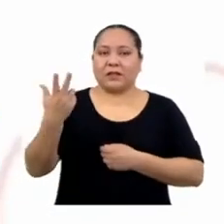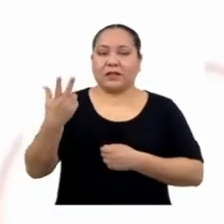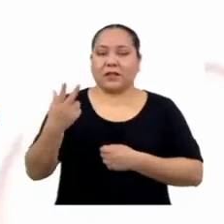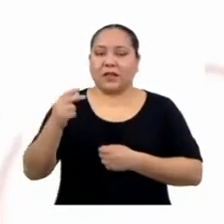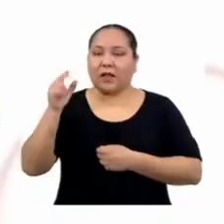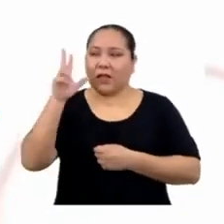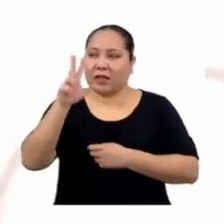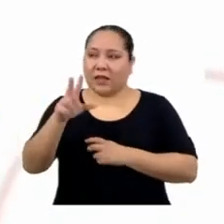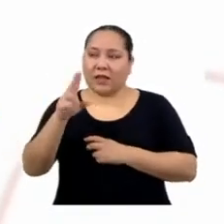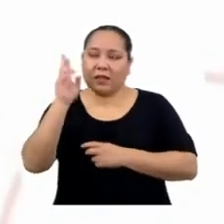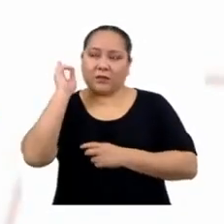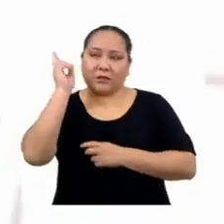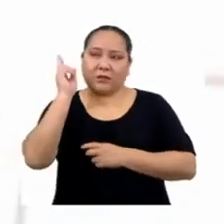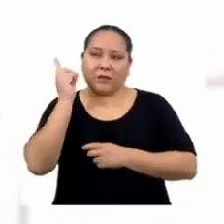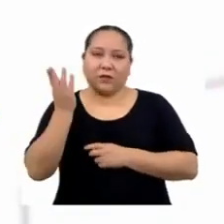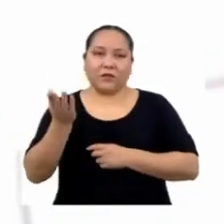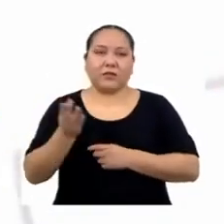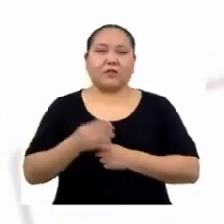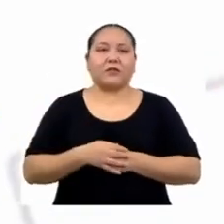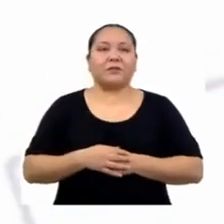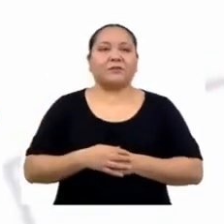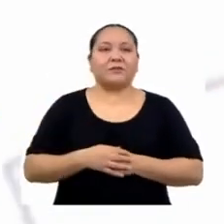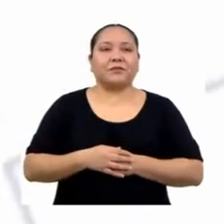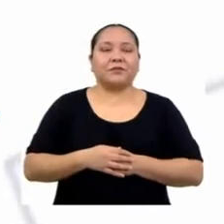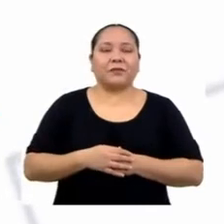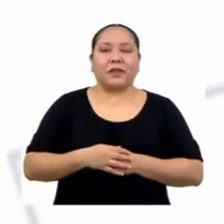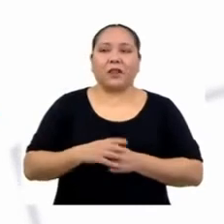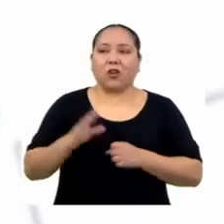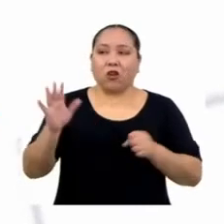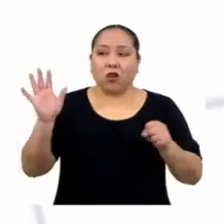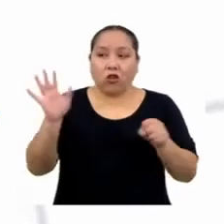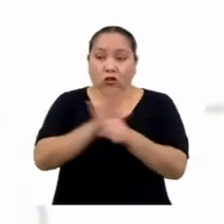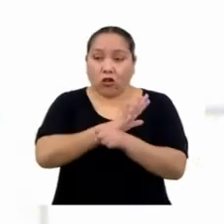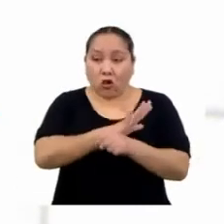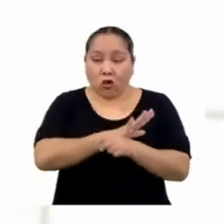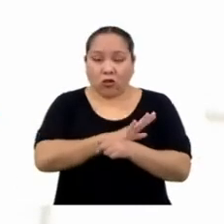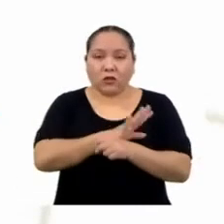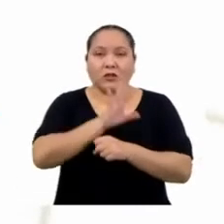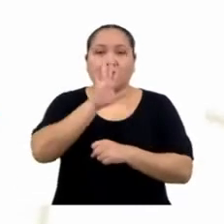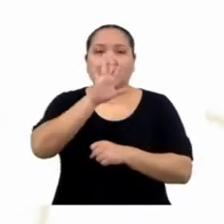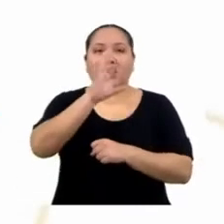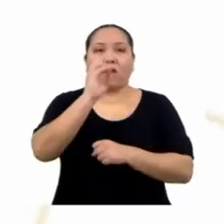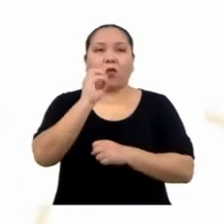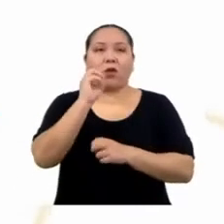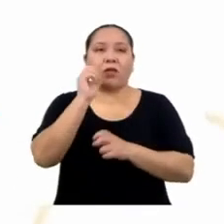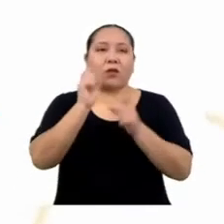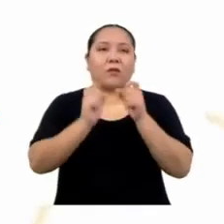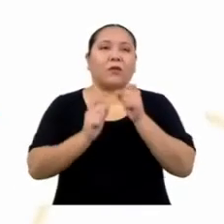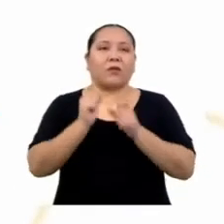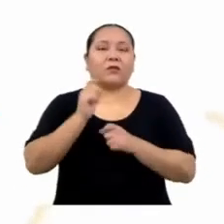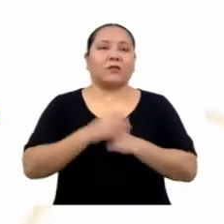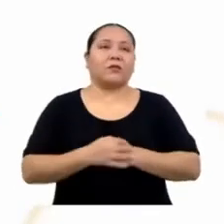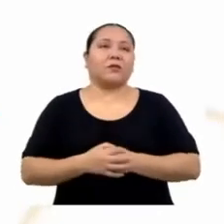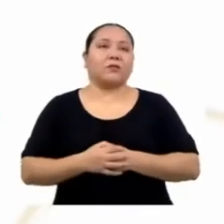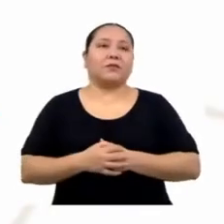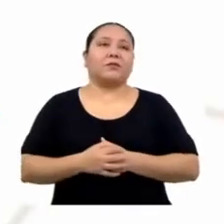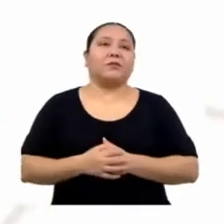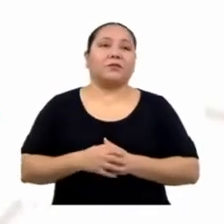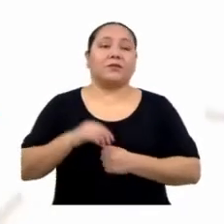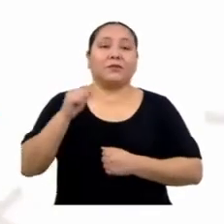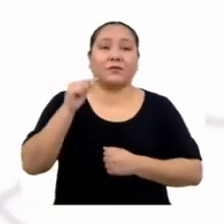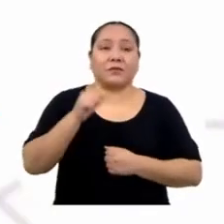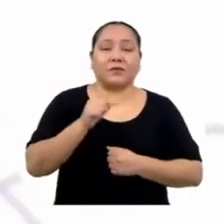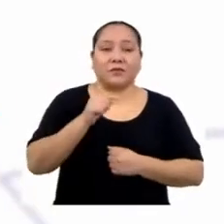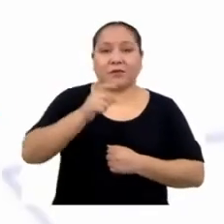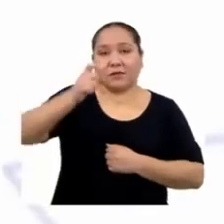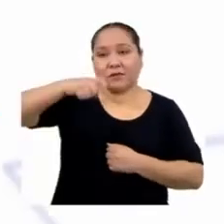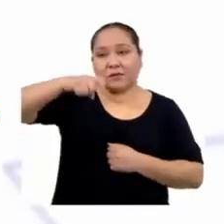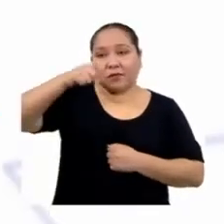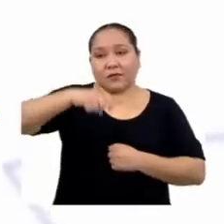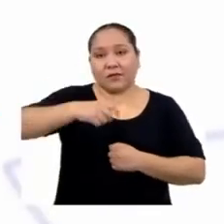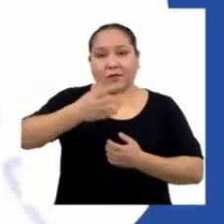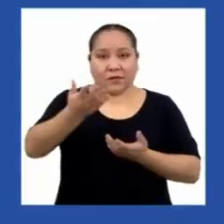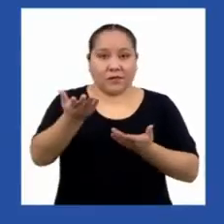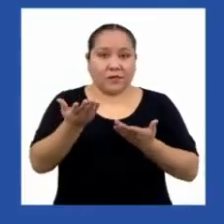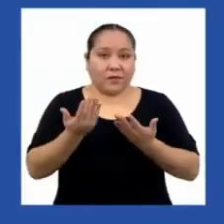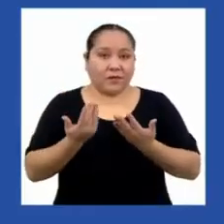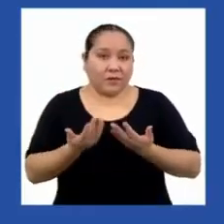son 3 docentes. En total, 50 personas. Y ese es el total de personas que necesita tener tu muestra.